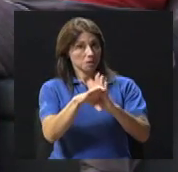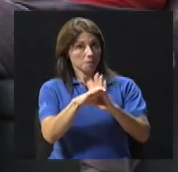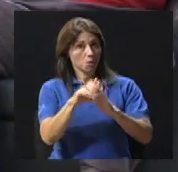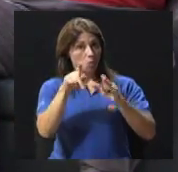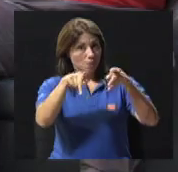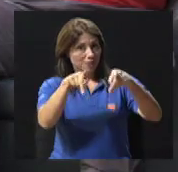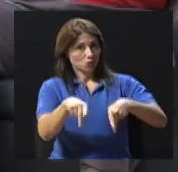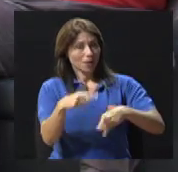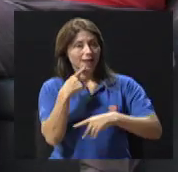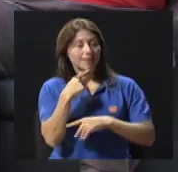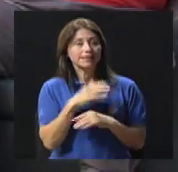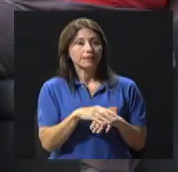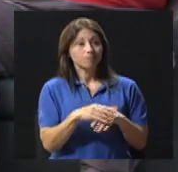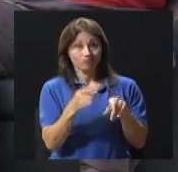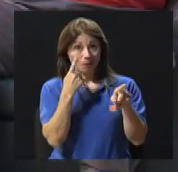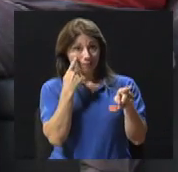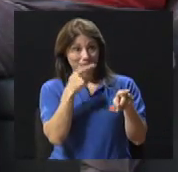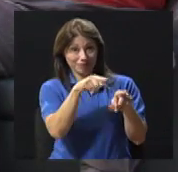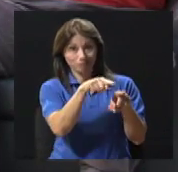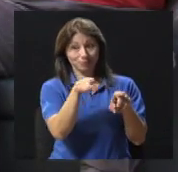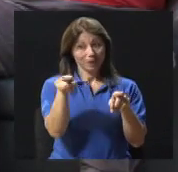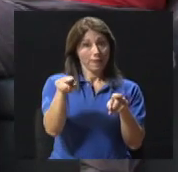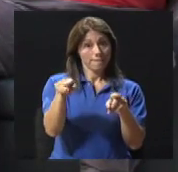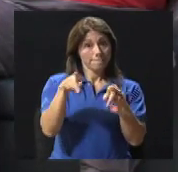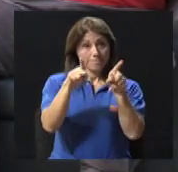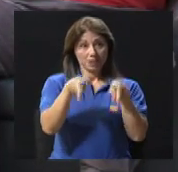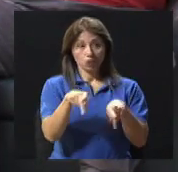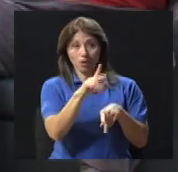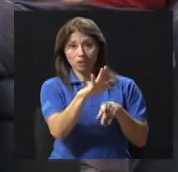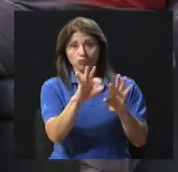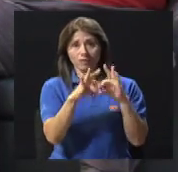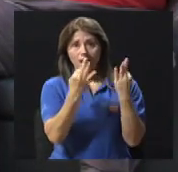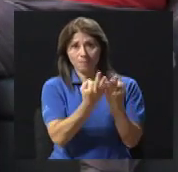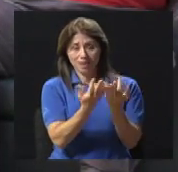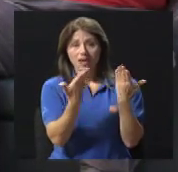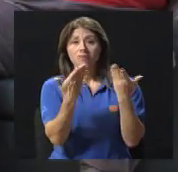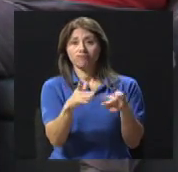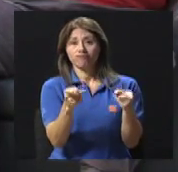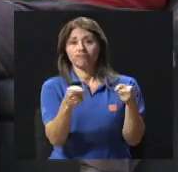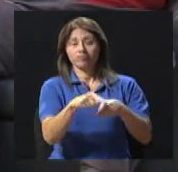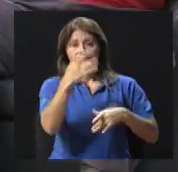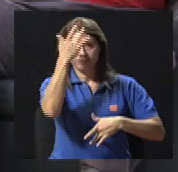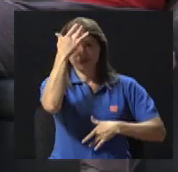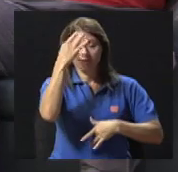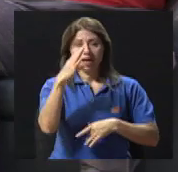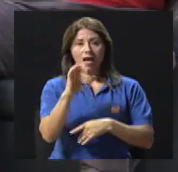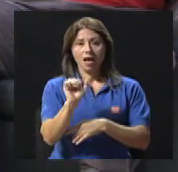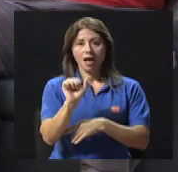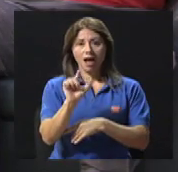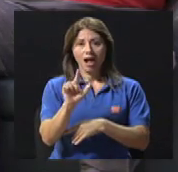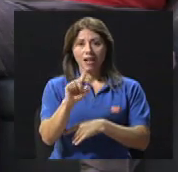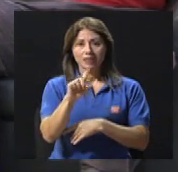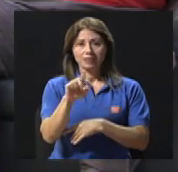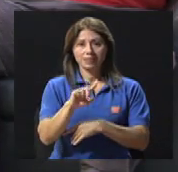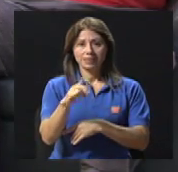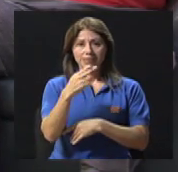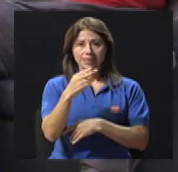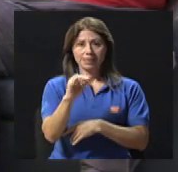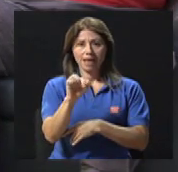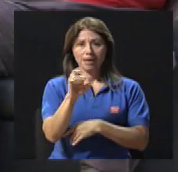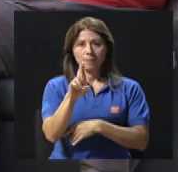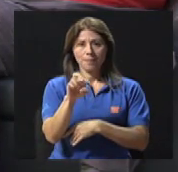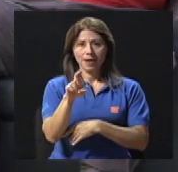le dicen, bueno, mire, su familiar tiene esta enfermedad, tiene Alzheimer, ¿qué es lo que esa persona